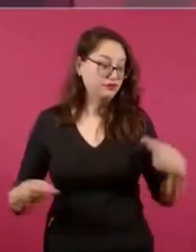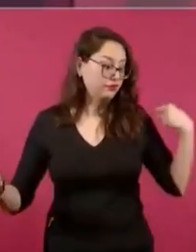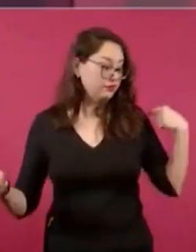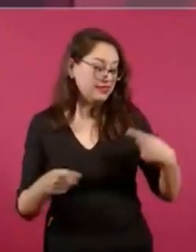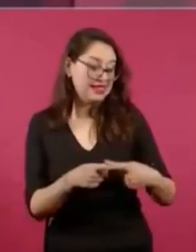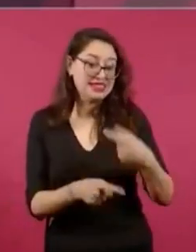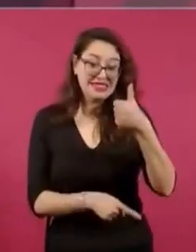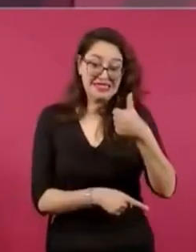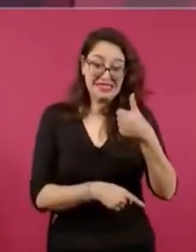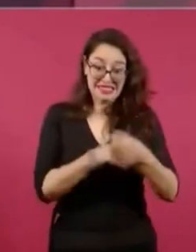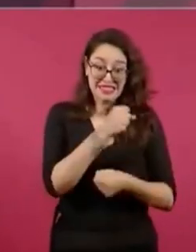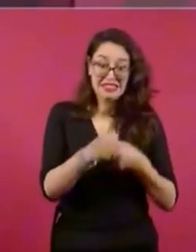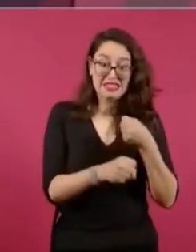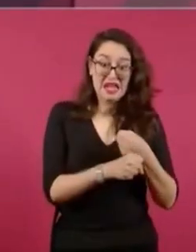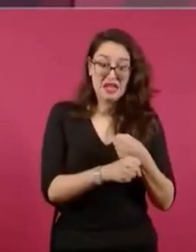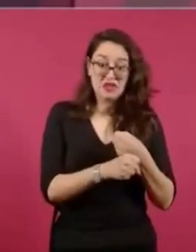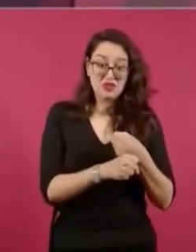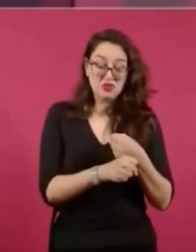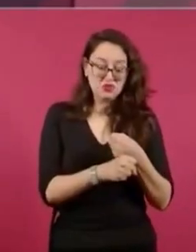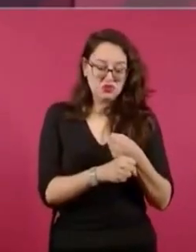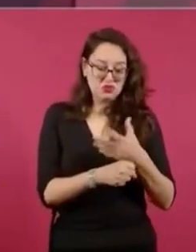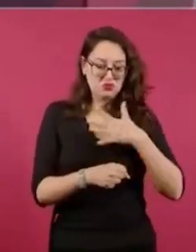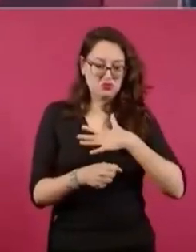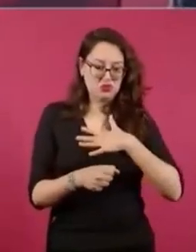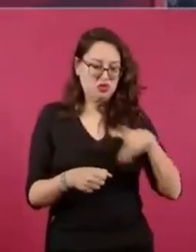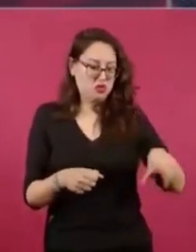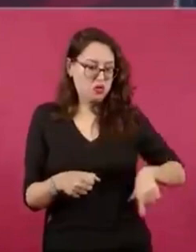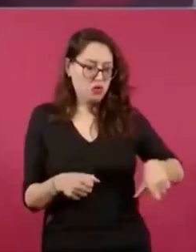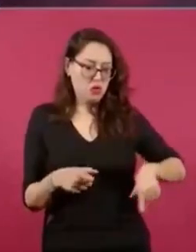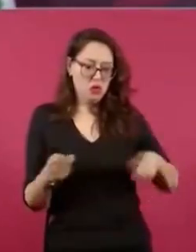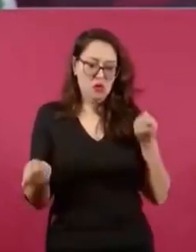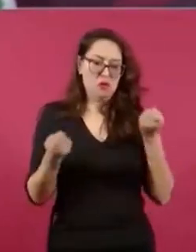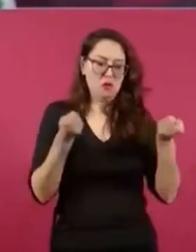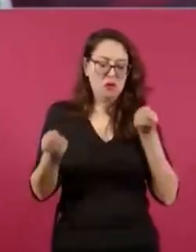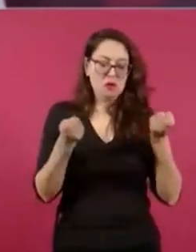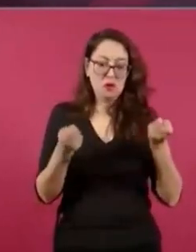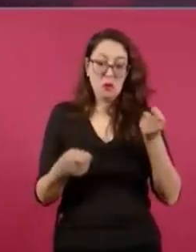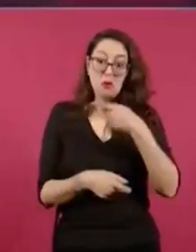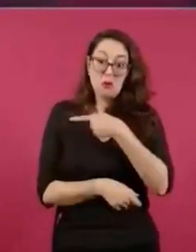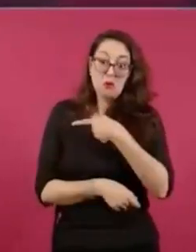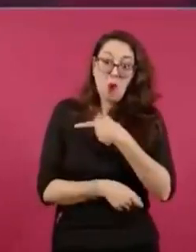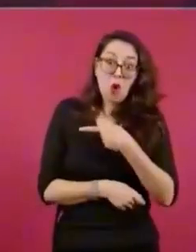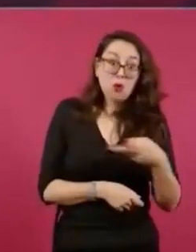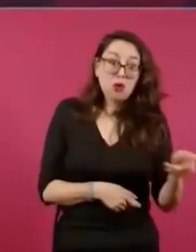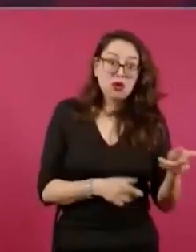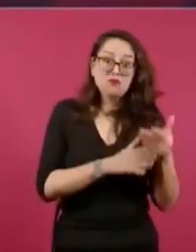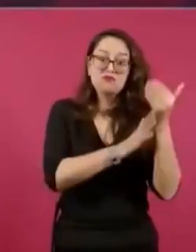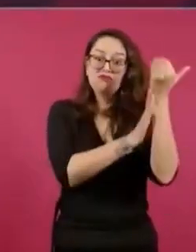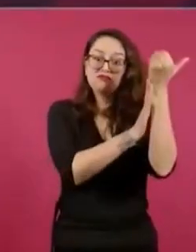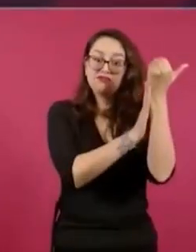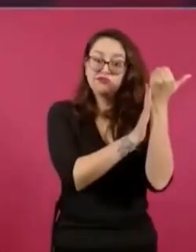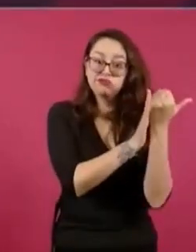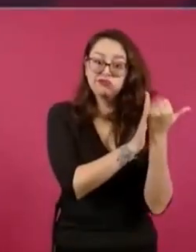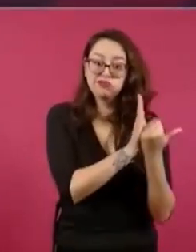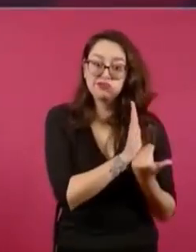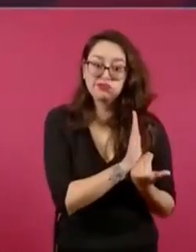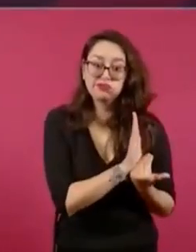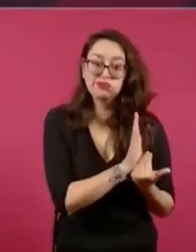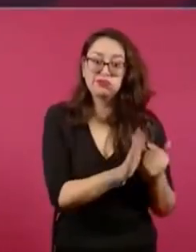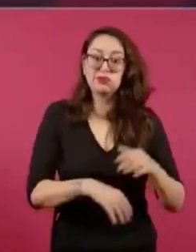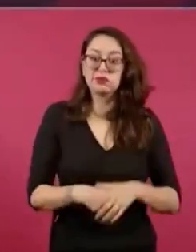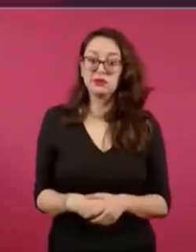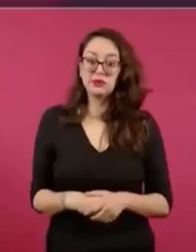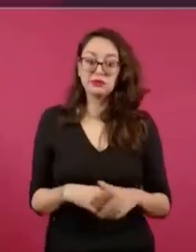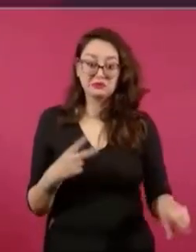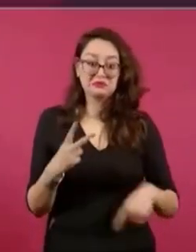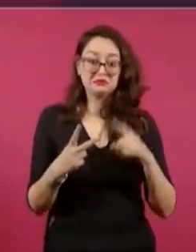en el tiempo que gobernamos, como no sucedía en décadas, que se redujo la